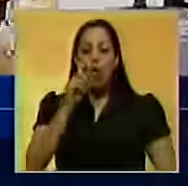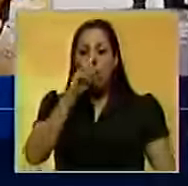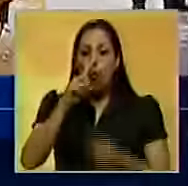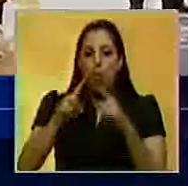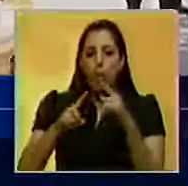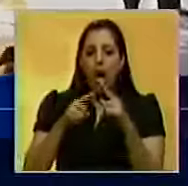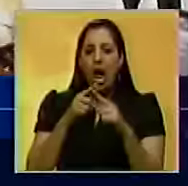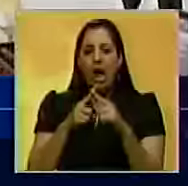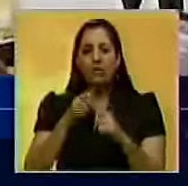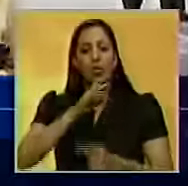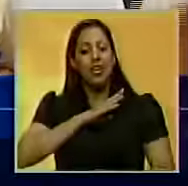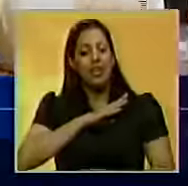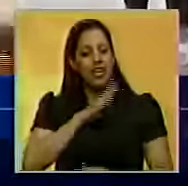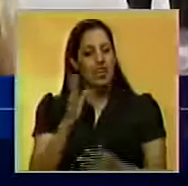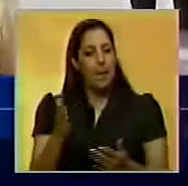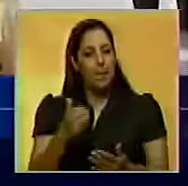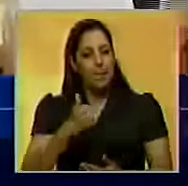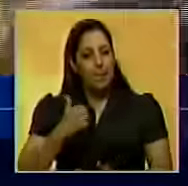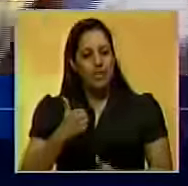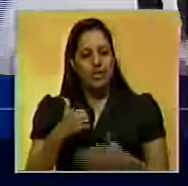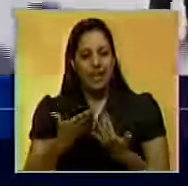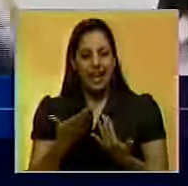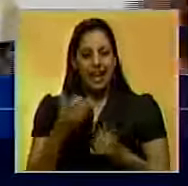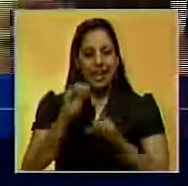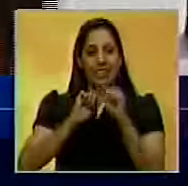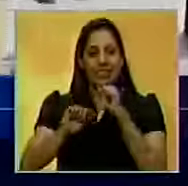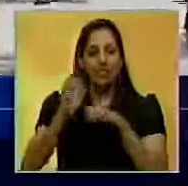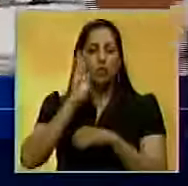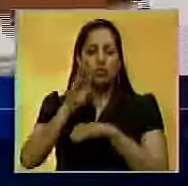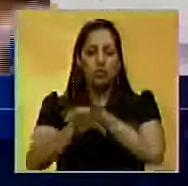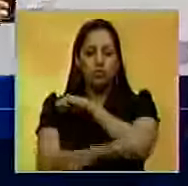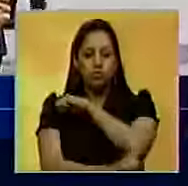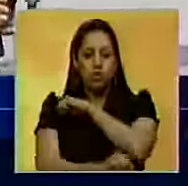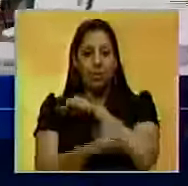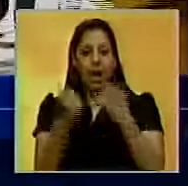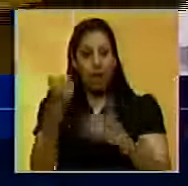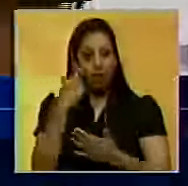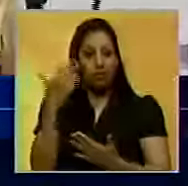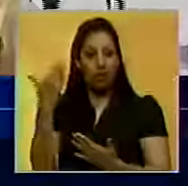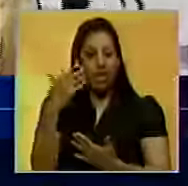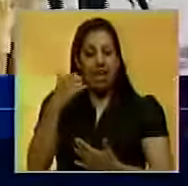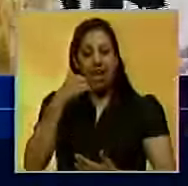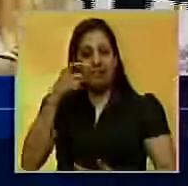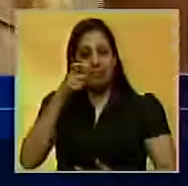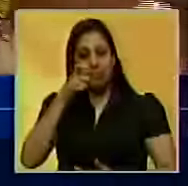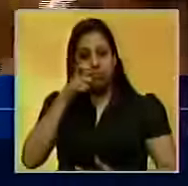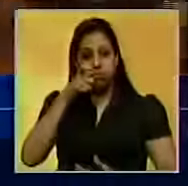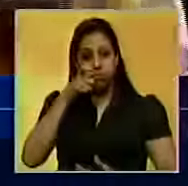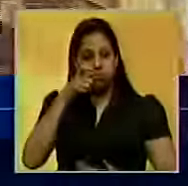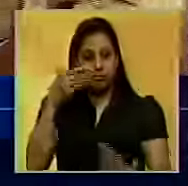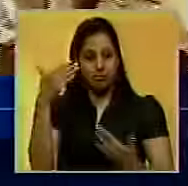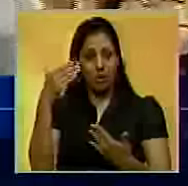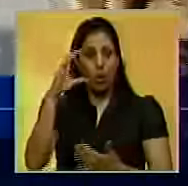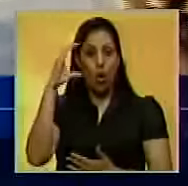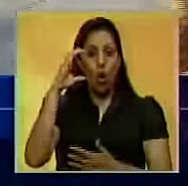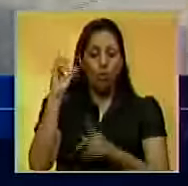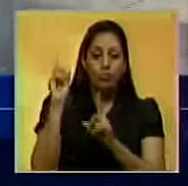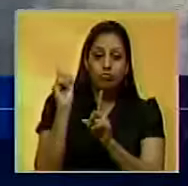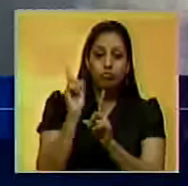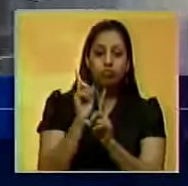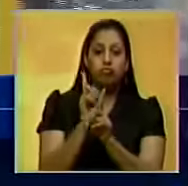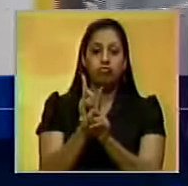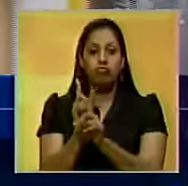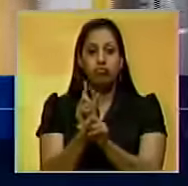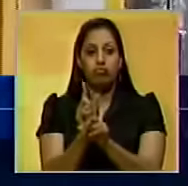un año y que tiene como propósito justamente evitar irregularidades. Ven ustedes los miembros de la delegación de Colombia que vienen